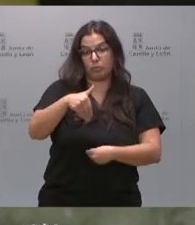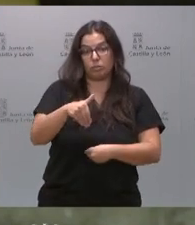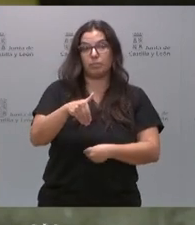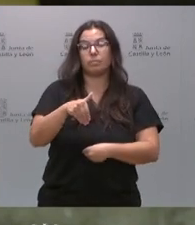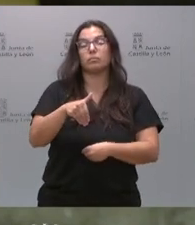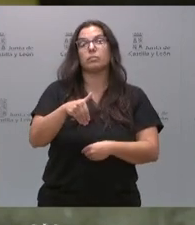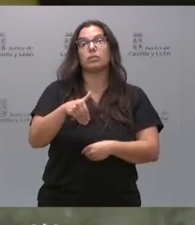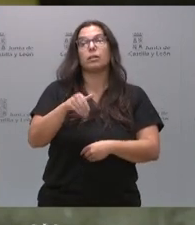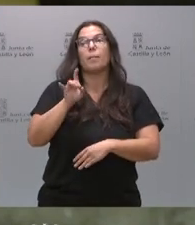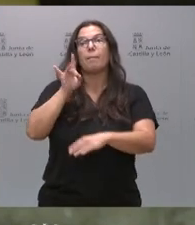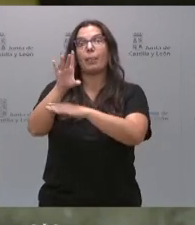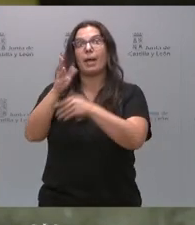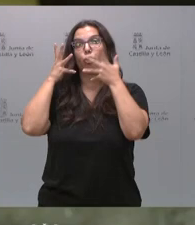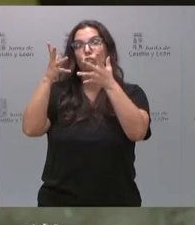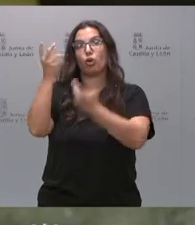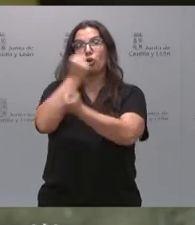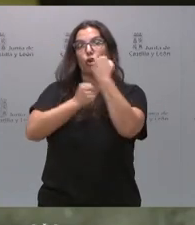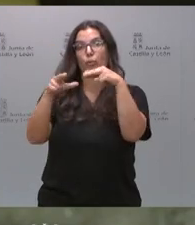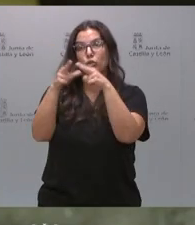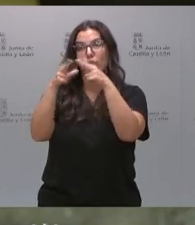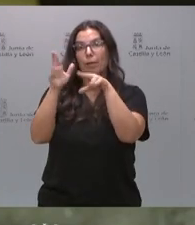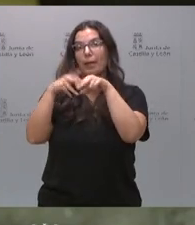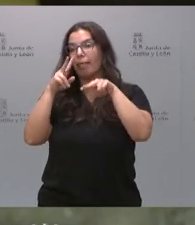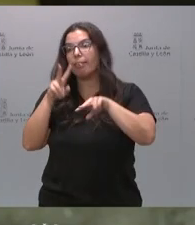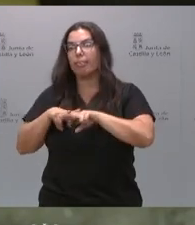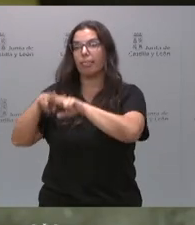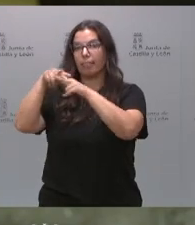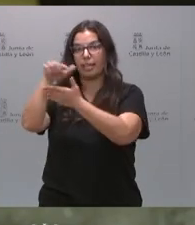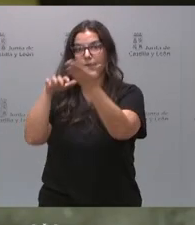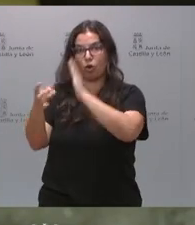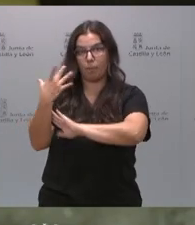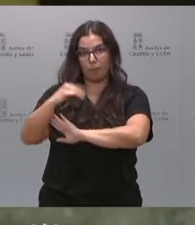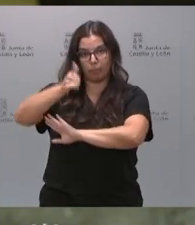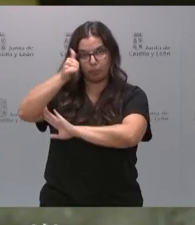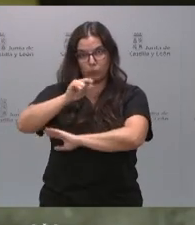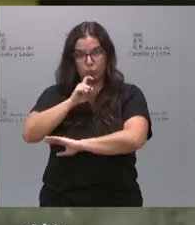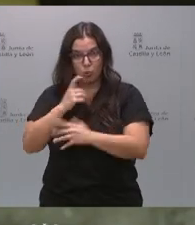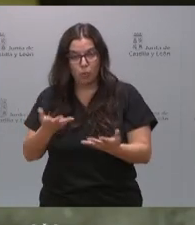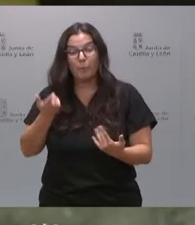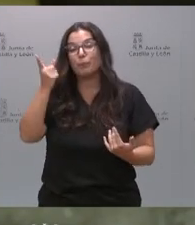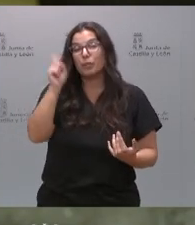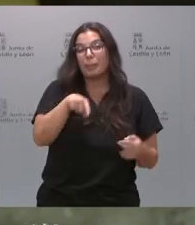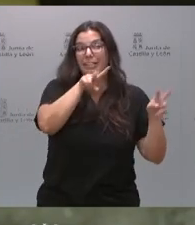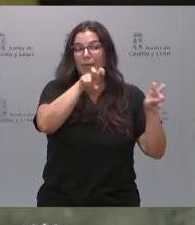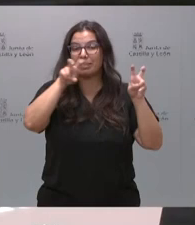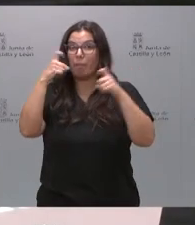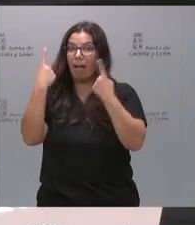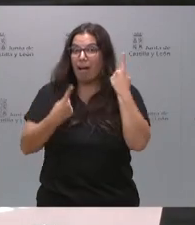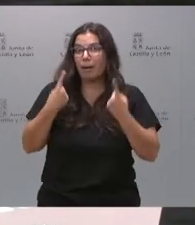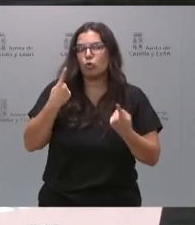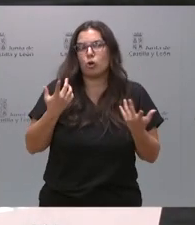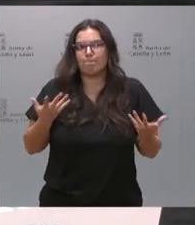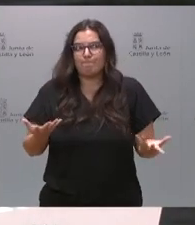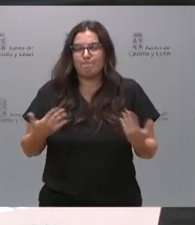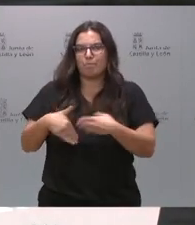al CES para su informe preceptivo. Pero hay una serie de cuestiones que todavía